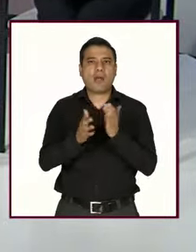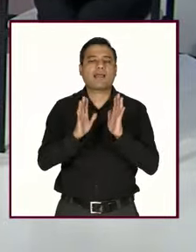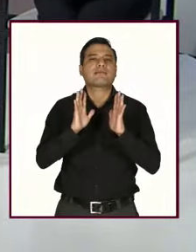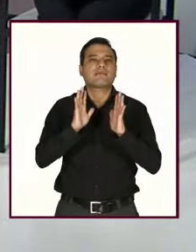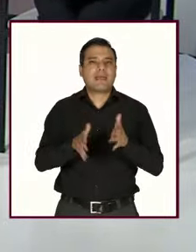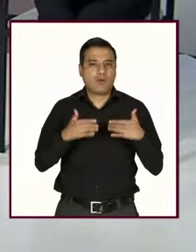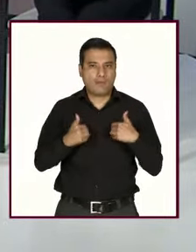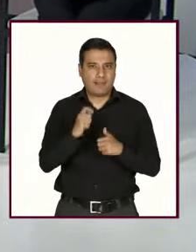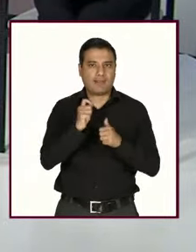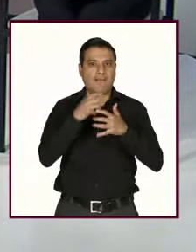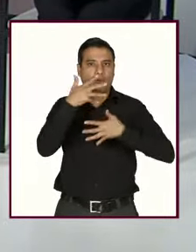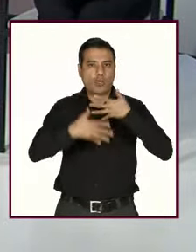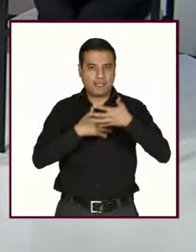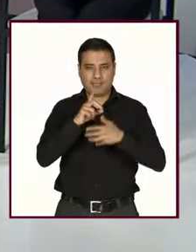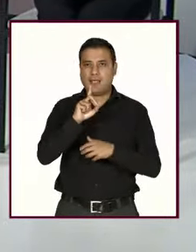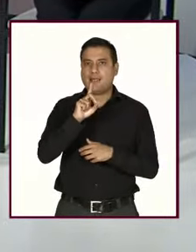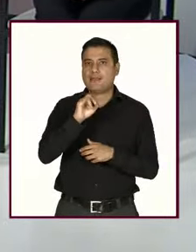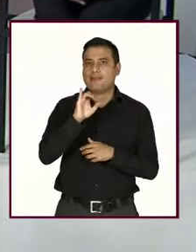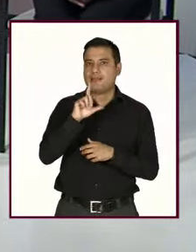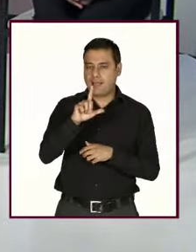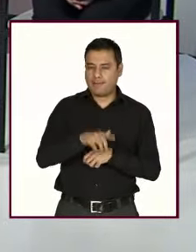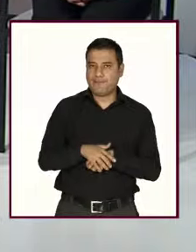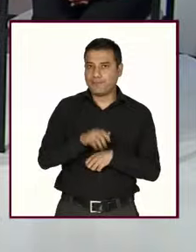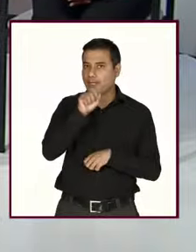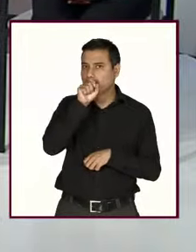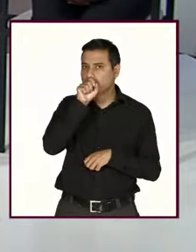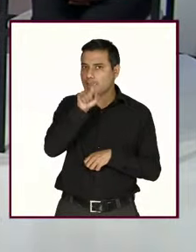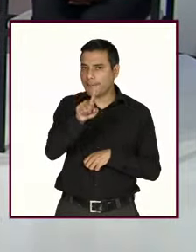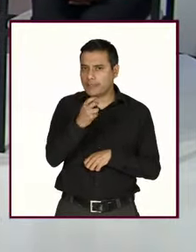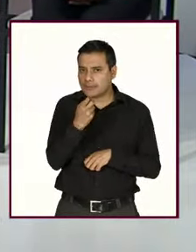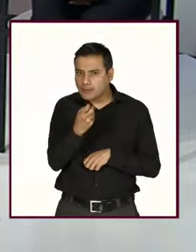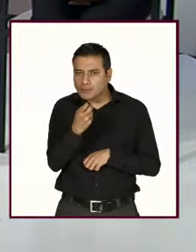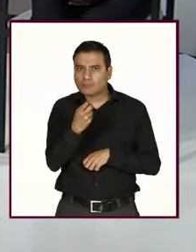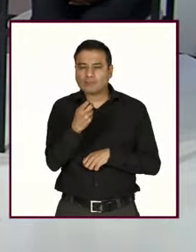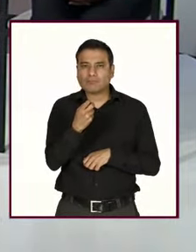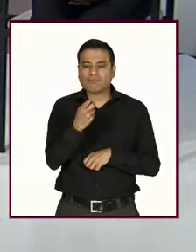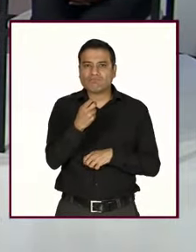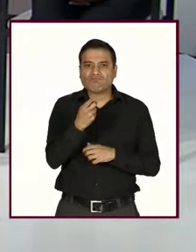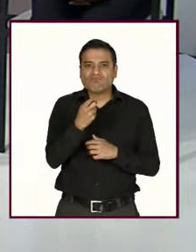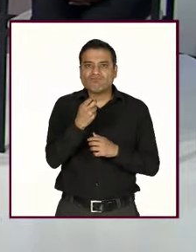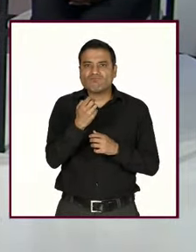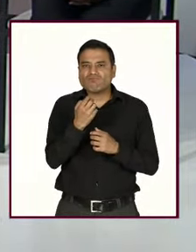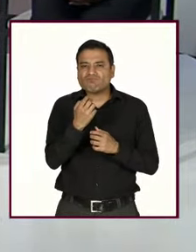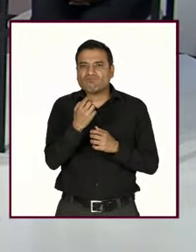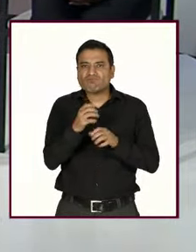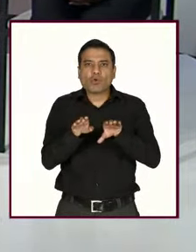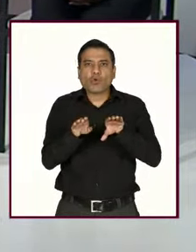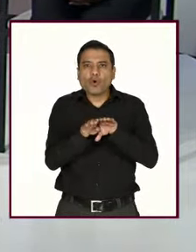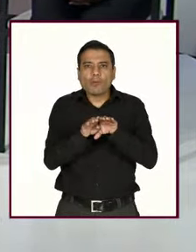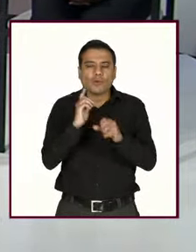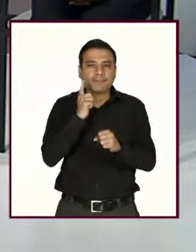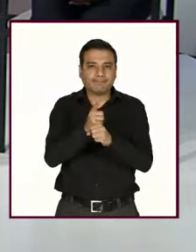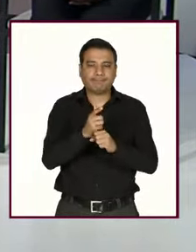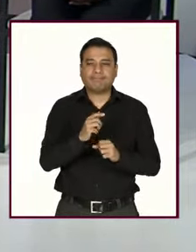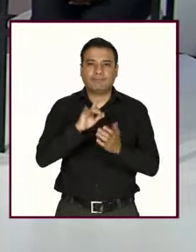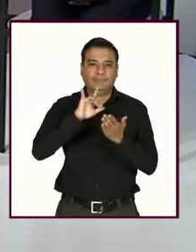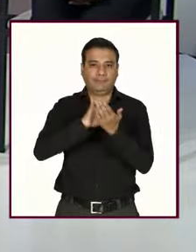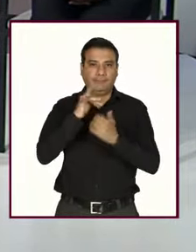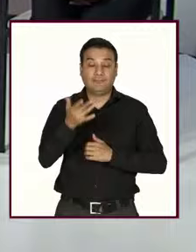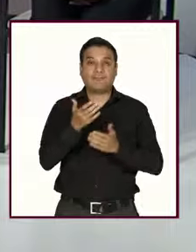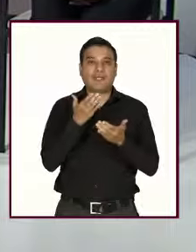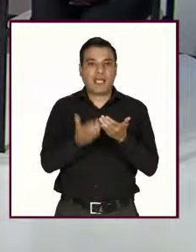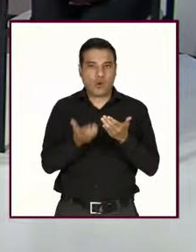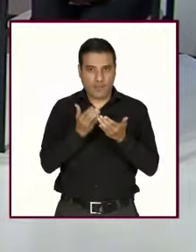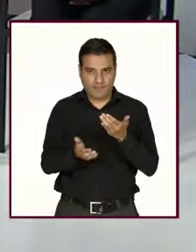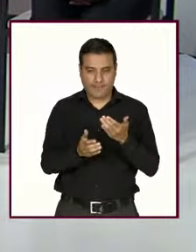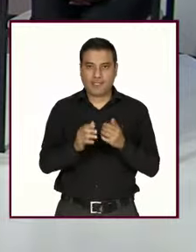violencia digital y sobre todo cómo enfrentamos este diagnóstico. Pero vamos a continuar,